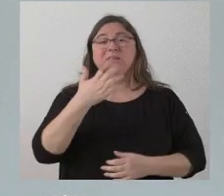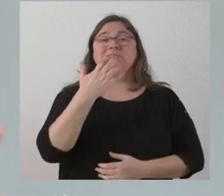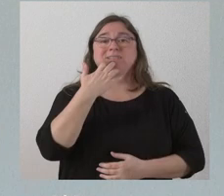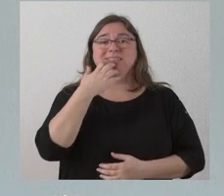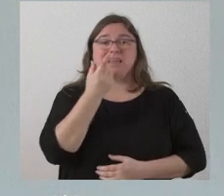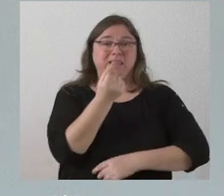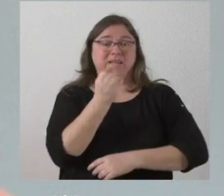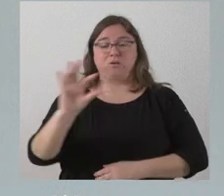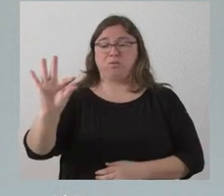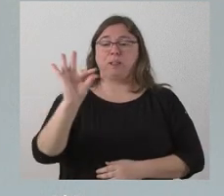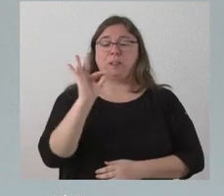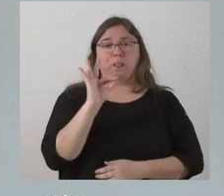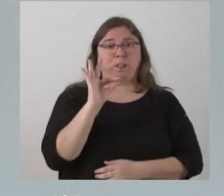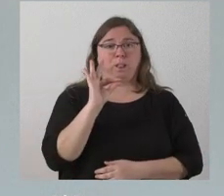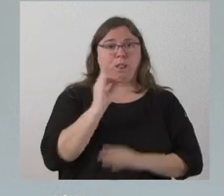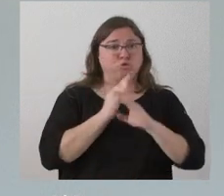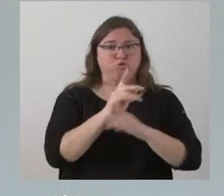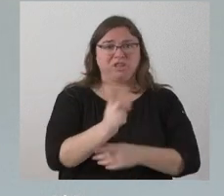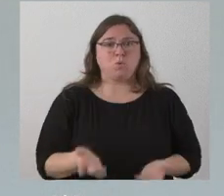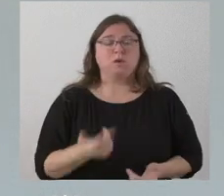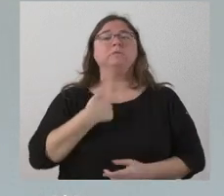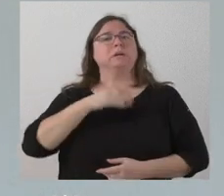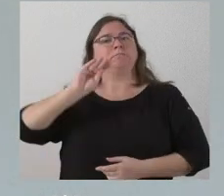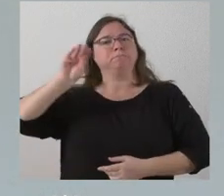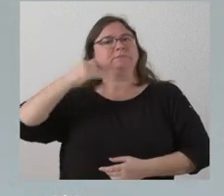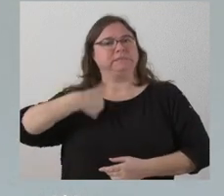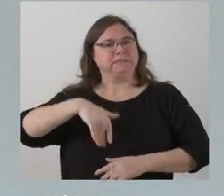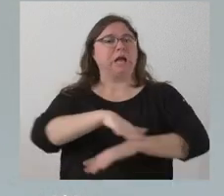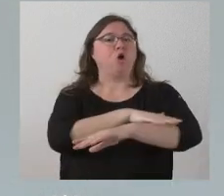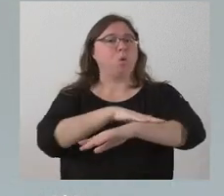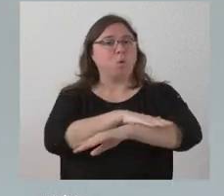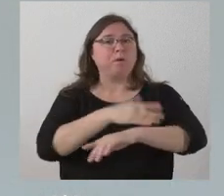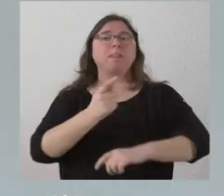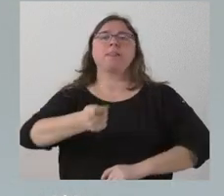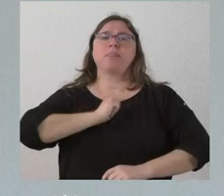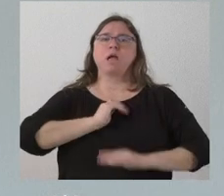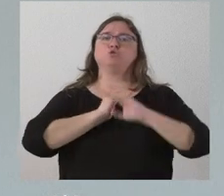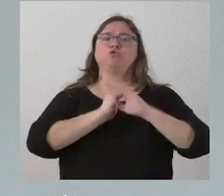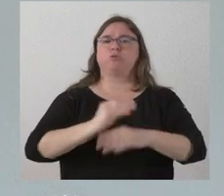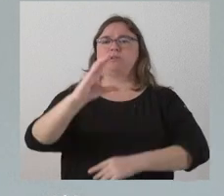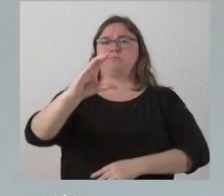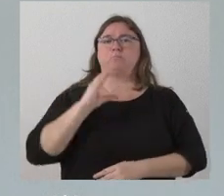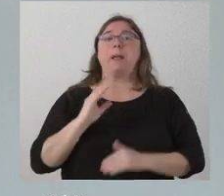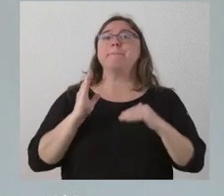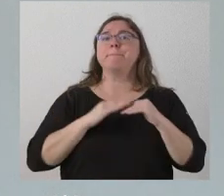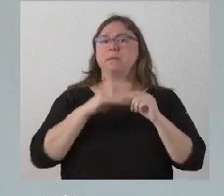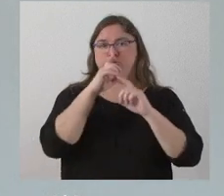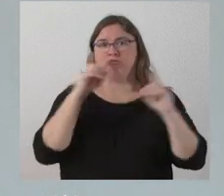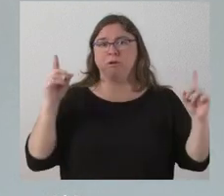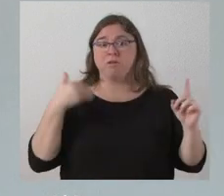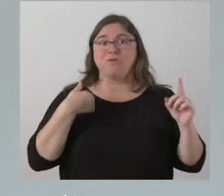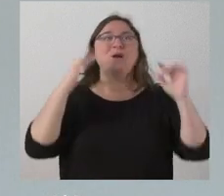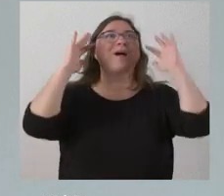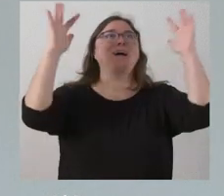económica era insuficiente. Y desde ese punto de vista nos hemos dirigido ya al Gobierno para que asegure una dotación suficiente, al menos este ejercicio, que es el que ha dado las